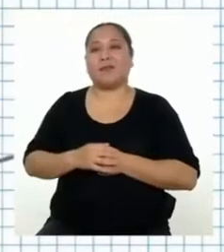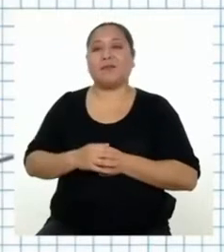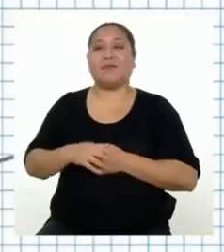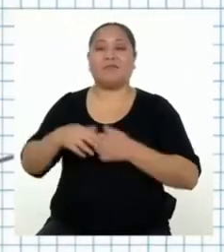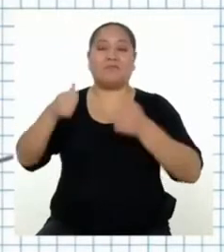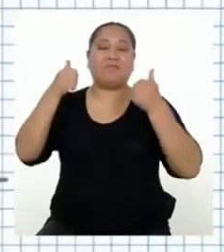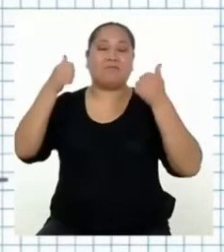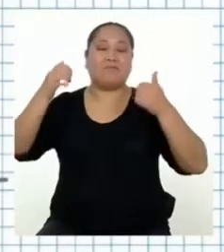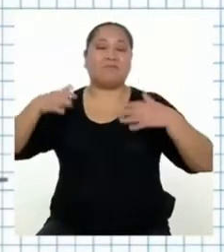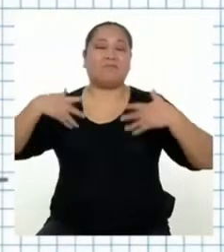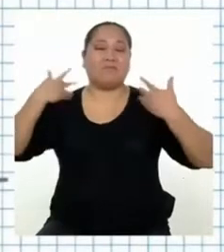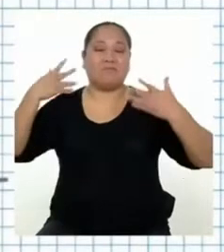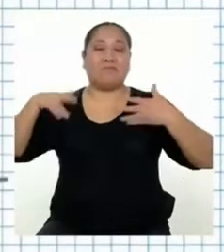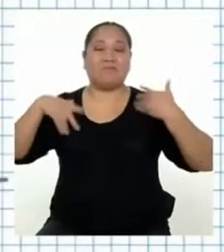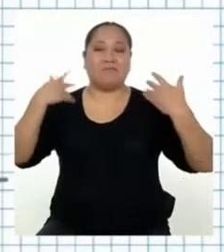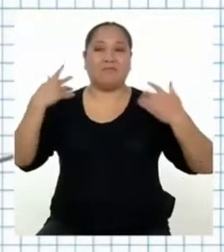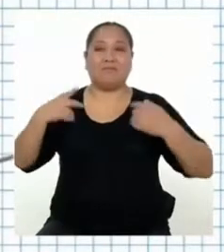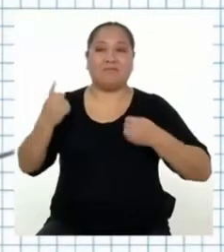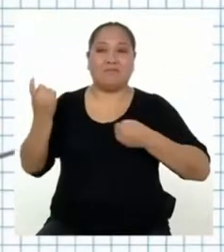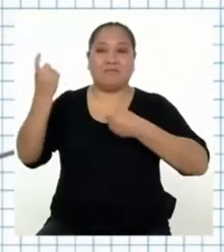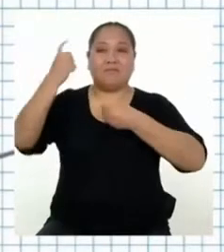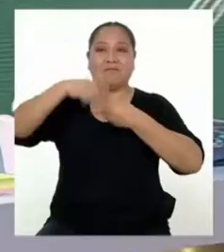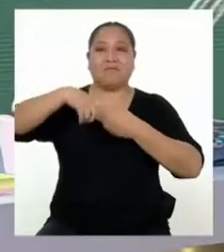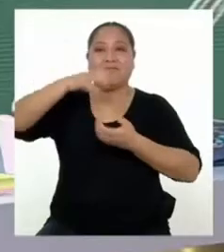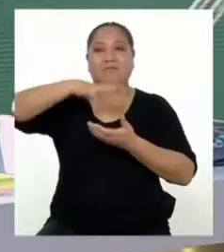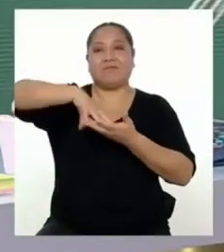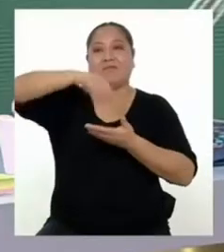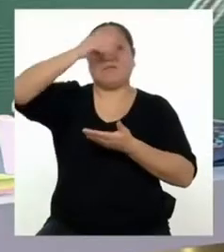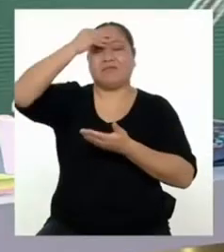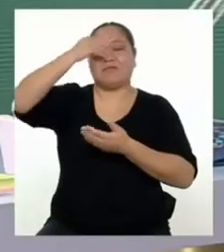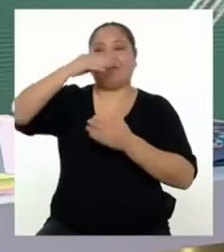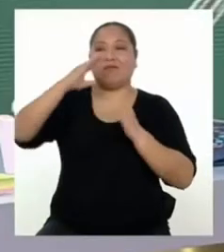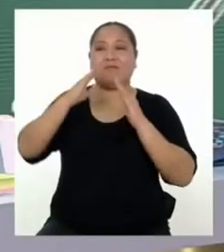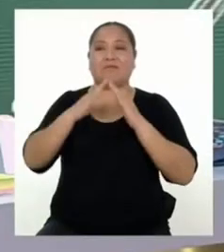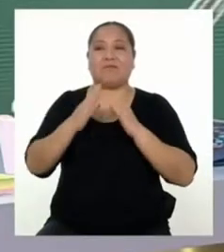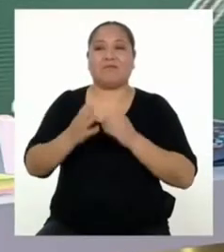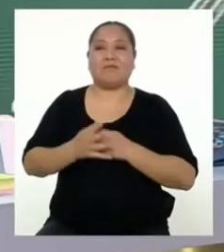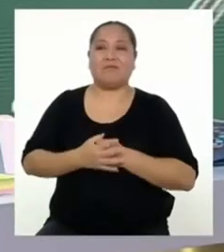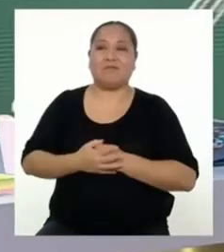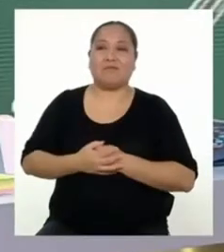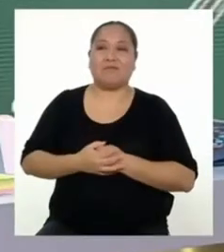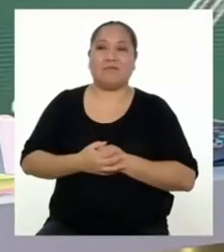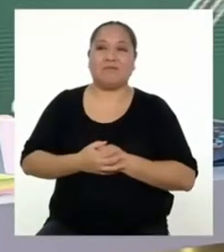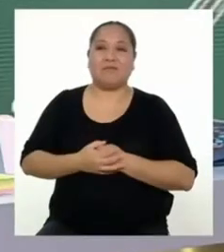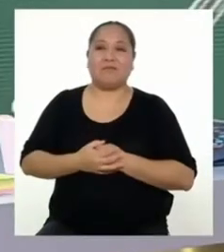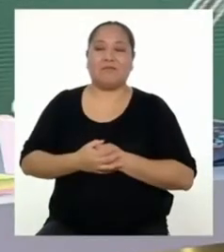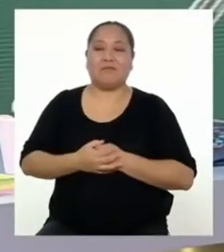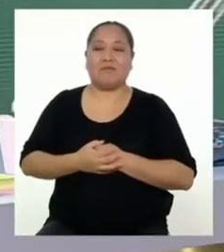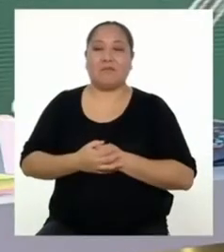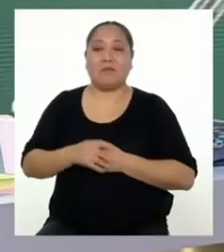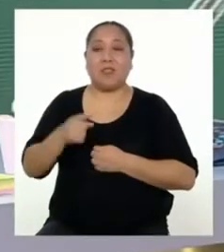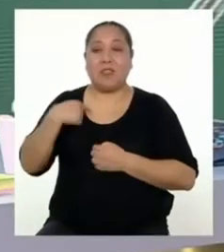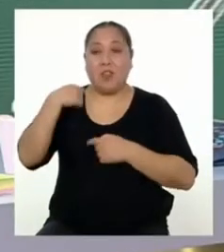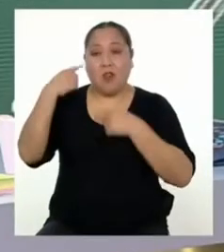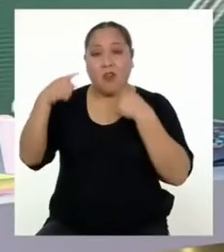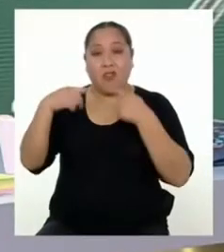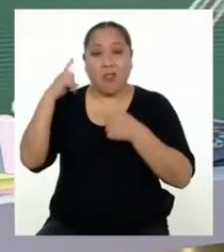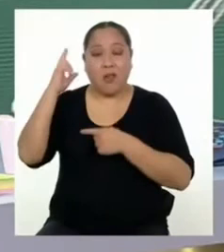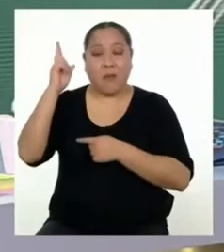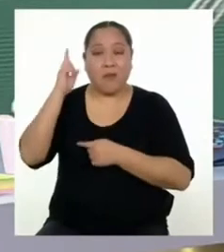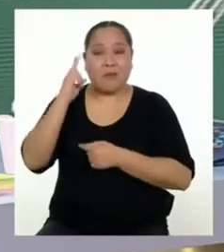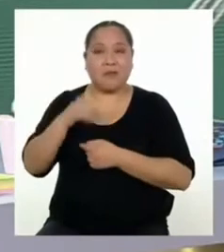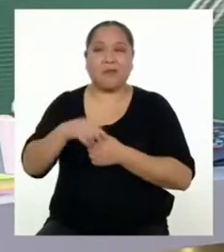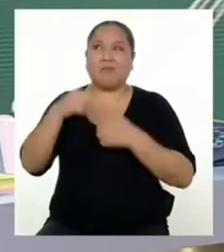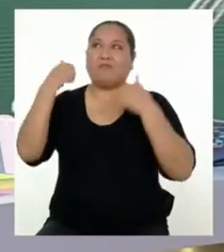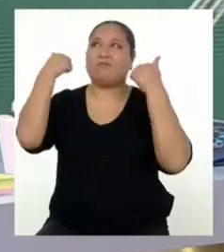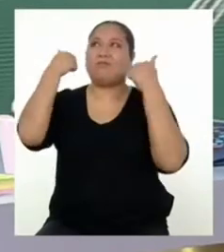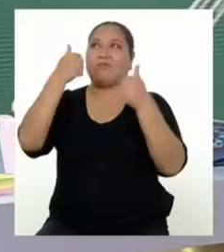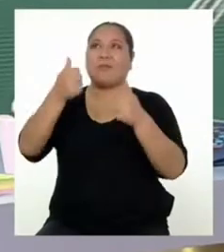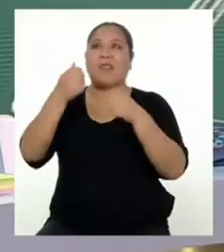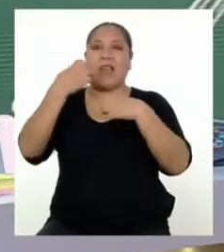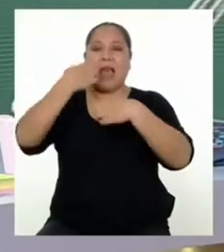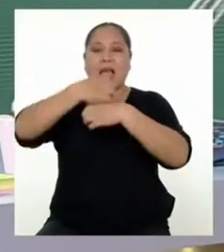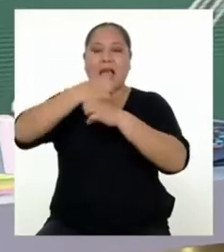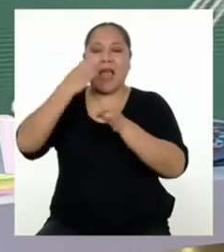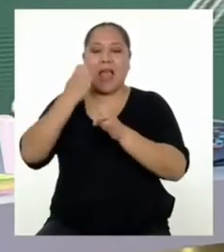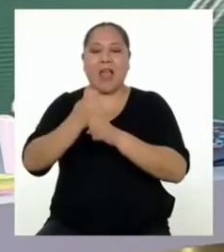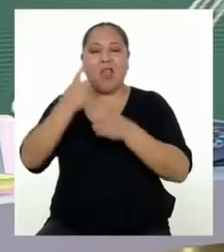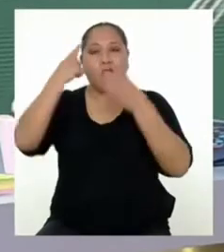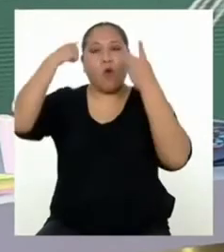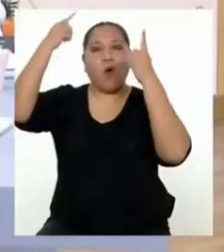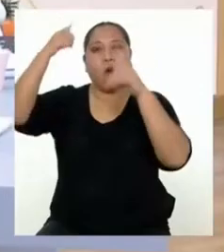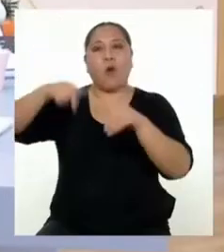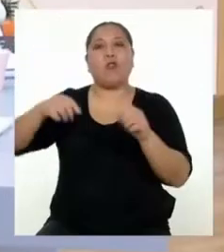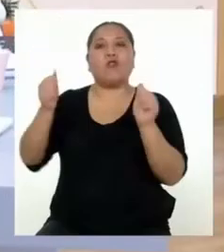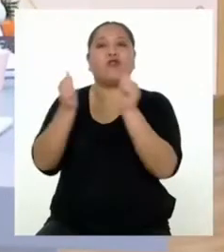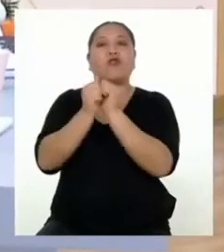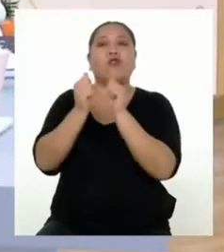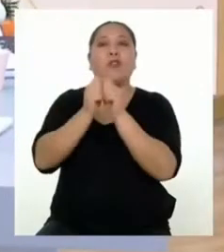Estamos muy felices de estar en Aprenda en Casa. Muy bien. Estaba comentándole a la profesora que nos fue estupendo creando acuerdos en